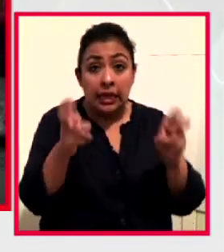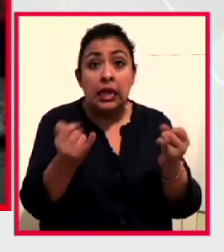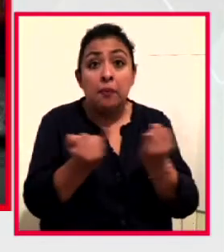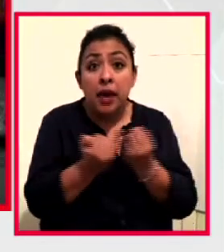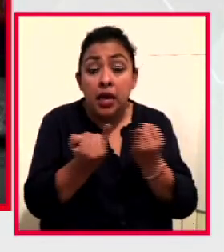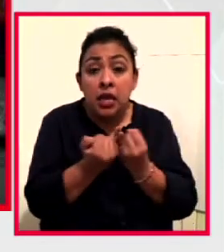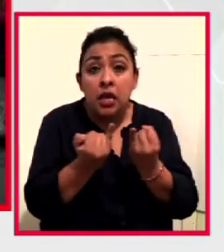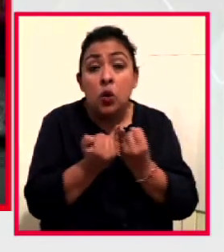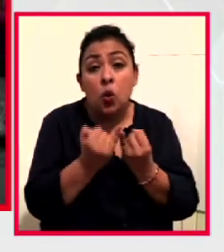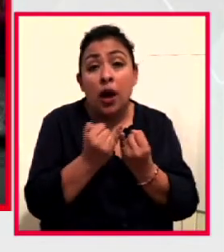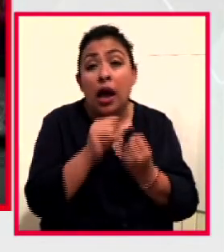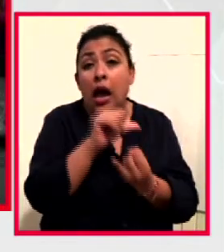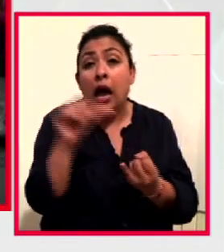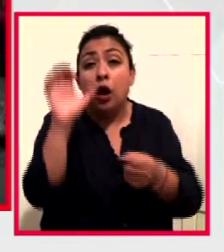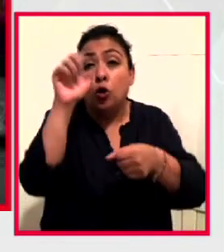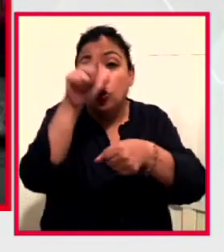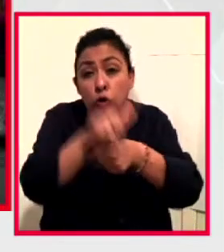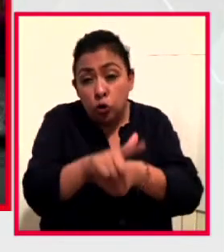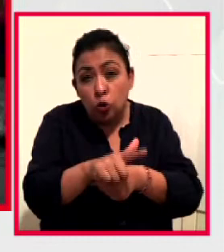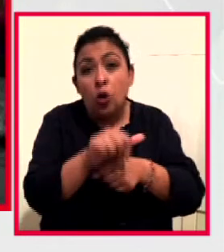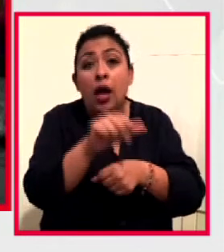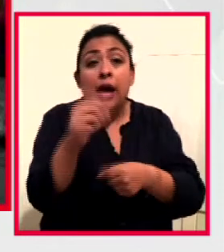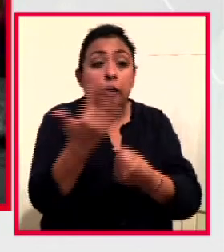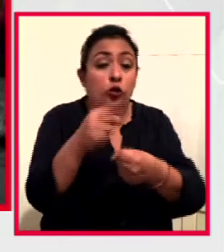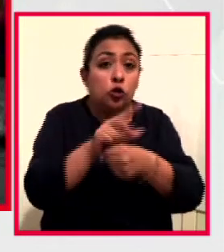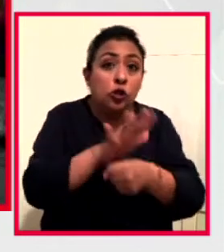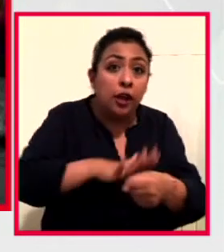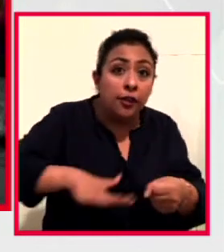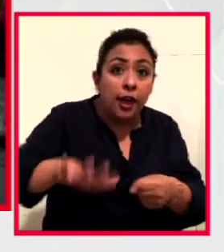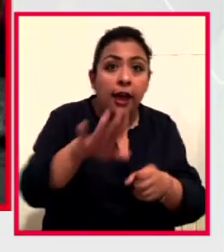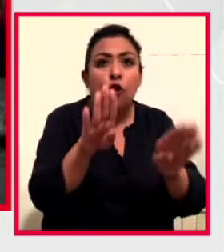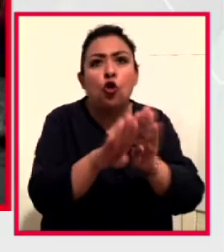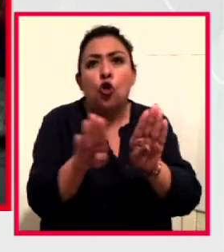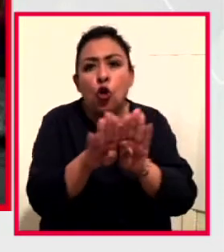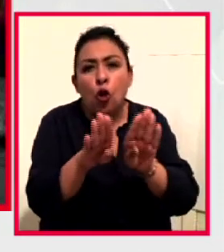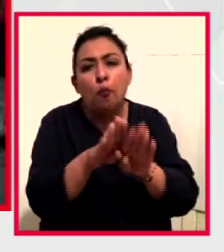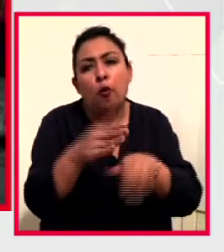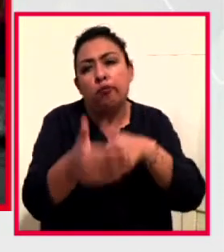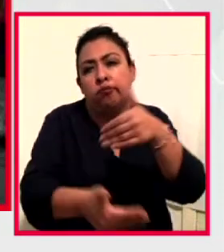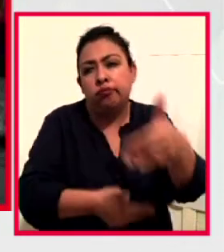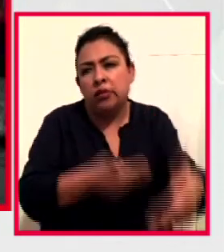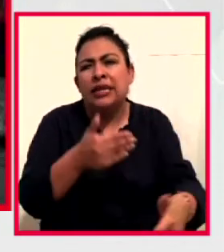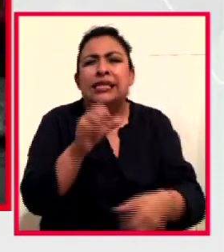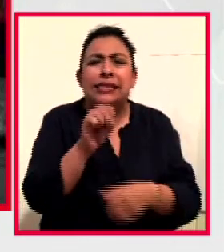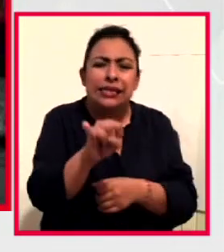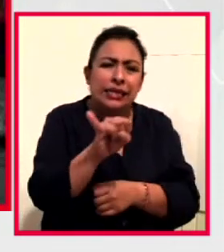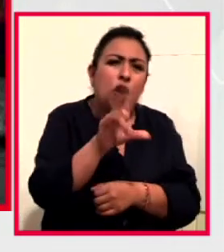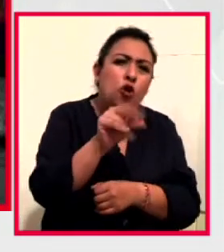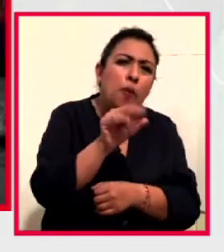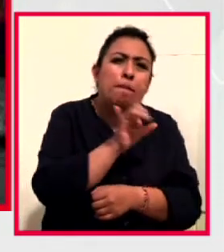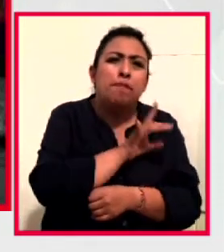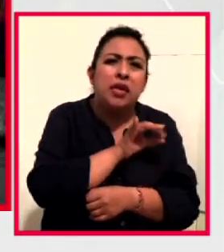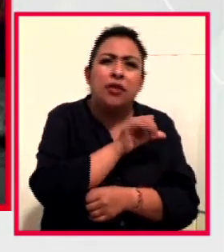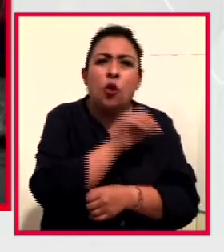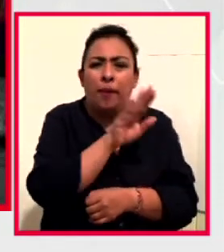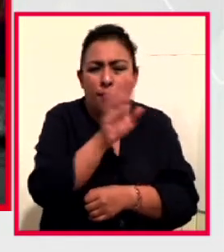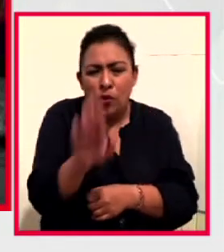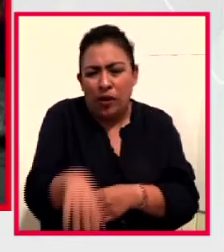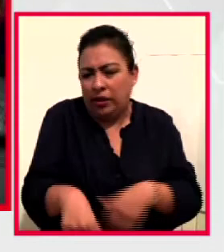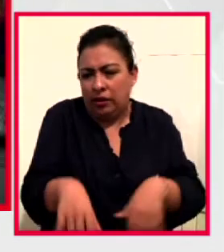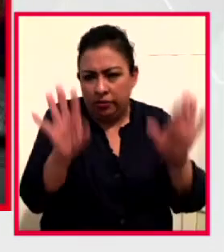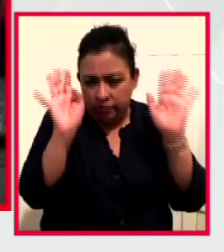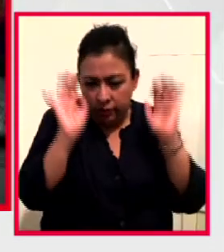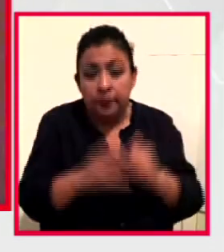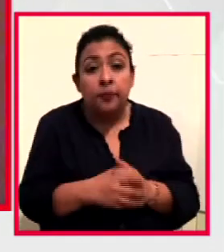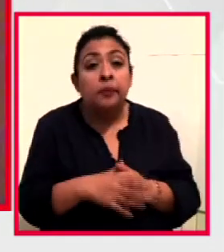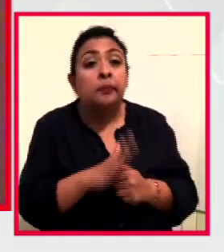que ver con la cultura, que tiene que ver con la sociedad, cómo nos hemos desarrollado, más allá del miedo o no que se le pueda tener a la muerte. No,